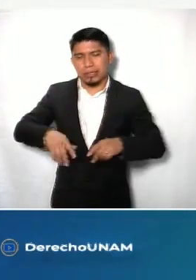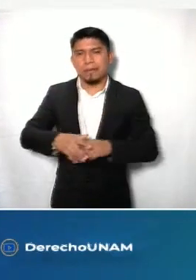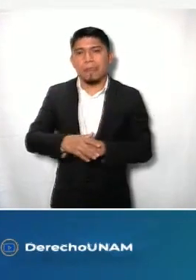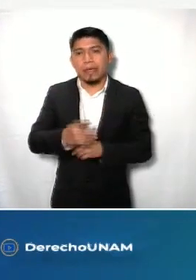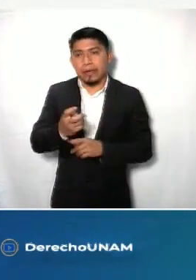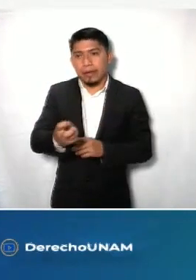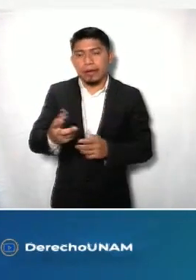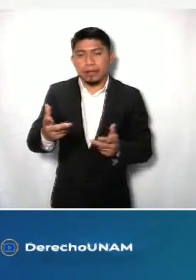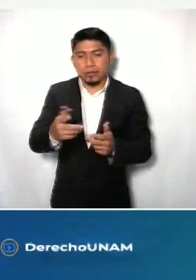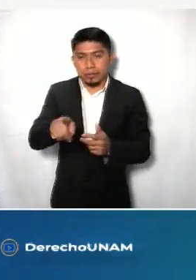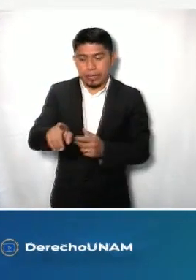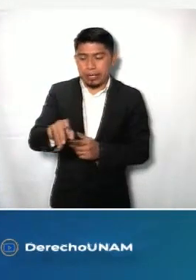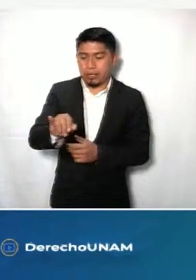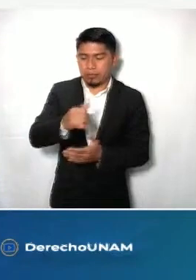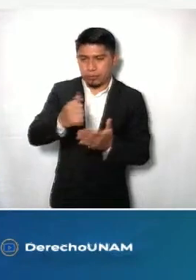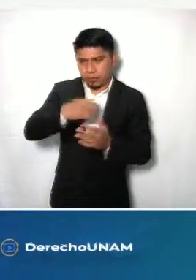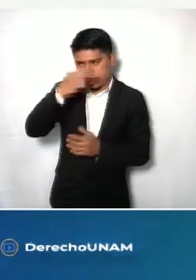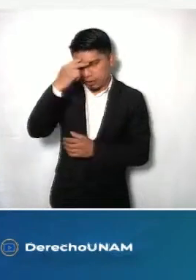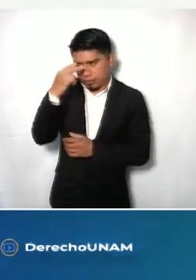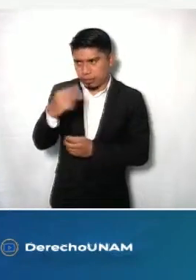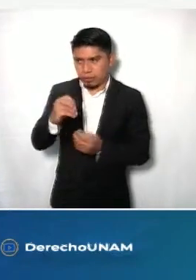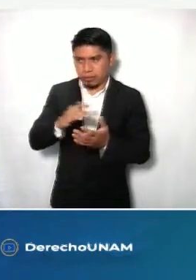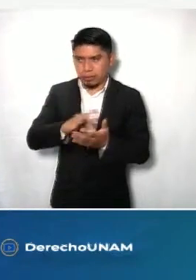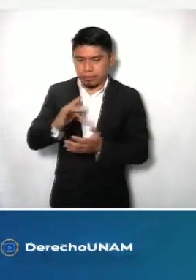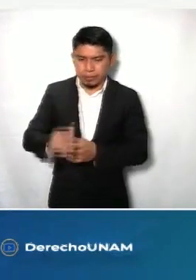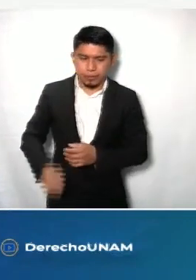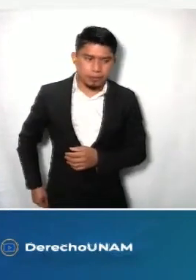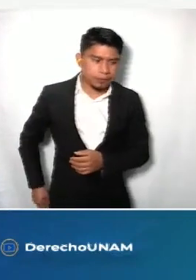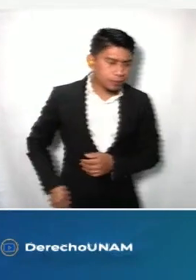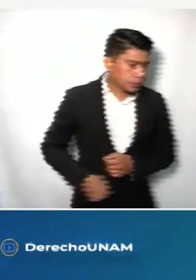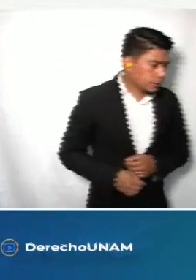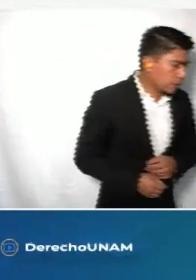personas, la función del INFO Ciudad de México. Muchas gracias.